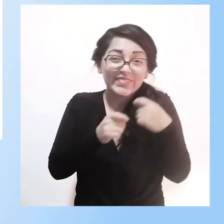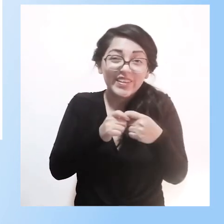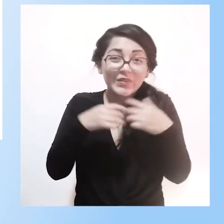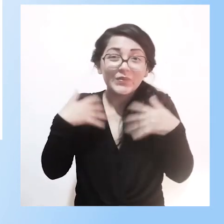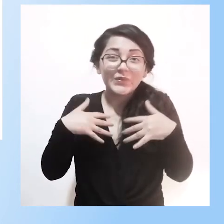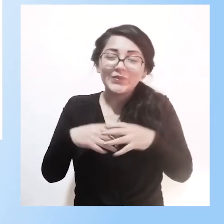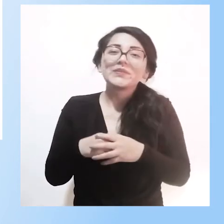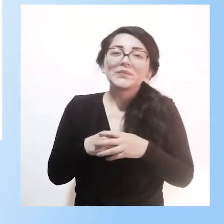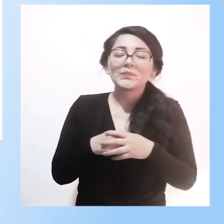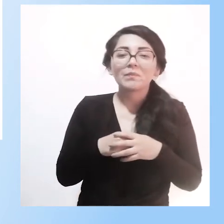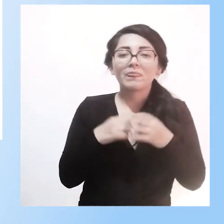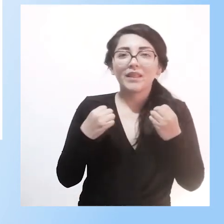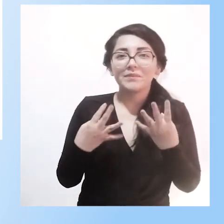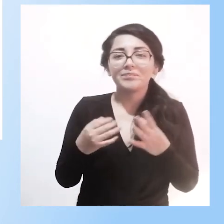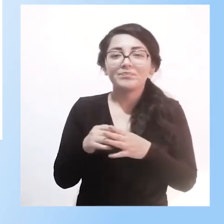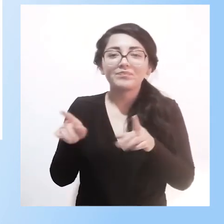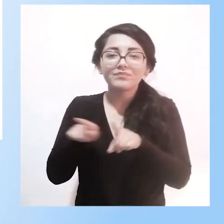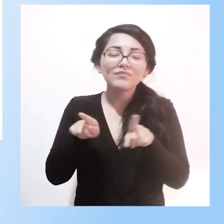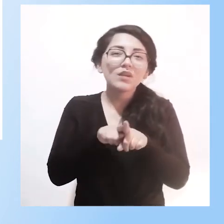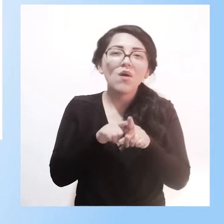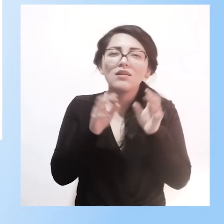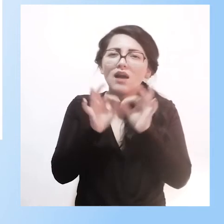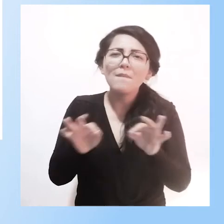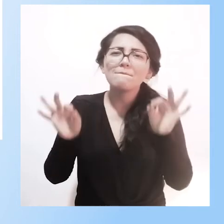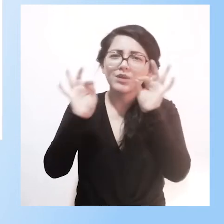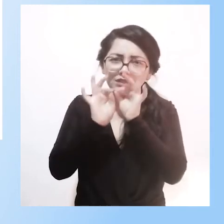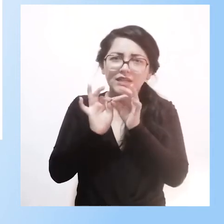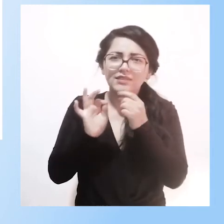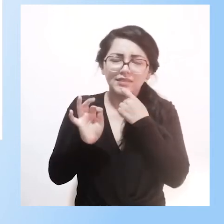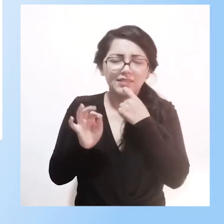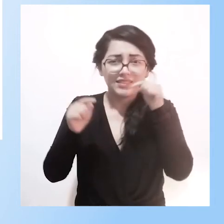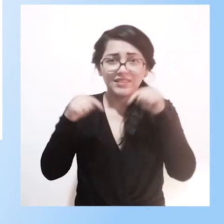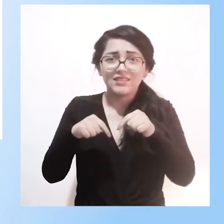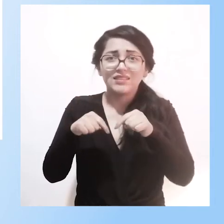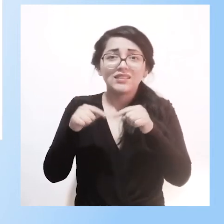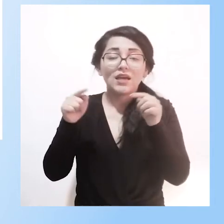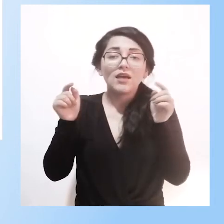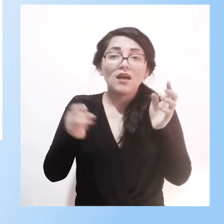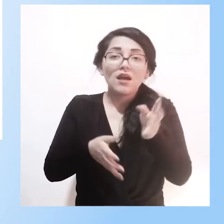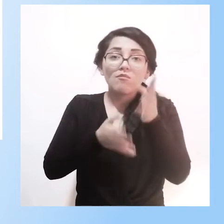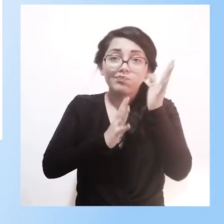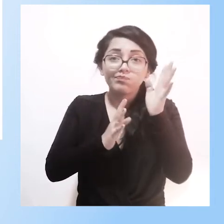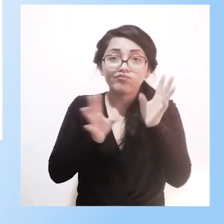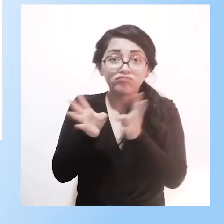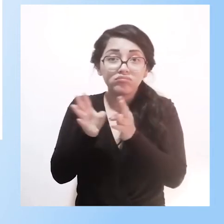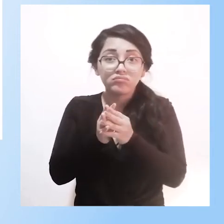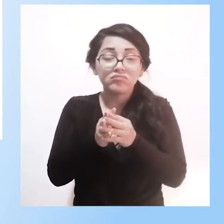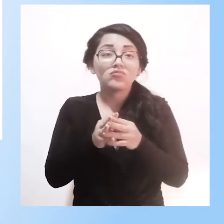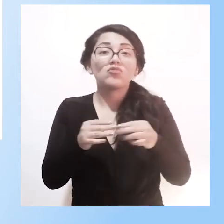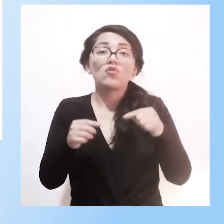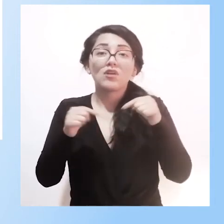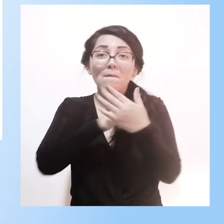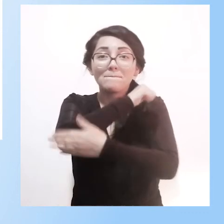gustaría mucho relevar la importancia de este encuentro que junta países de Latinoamérica